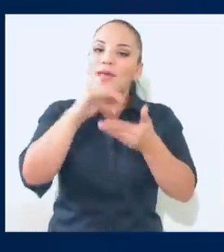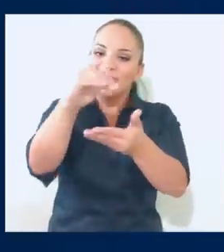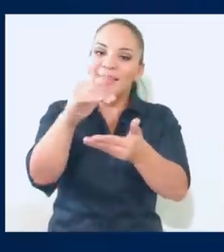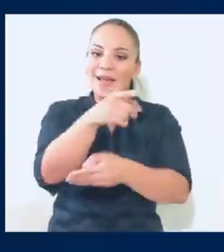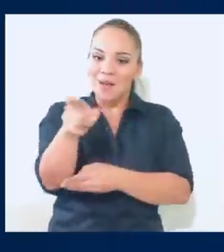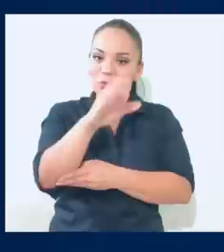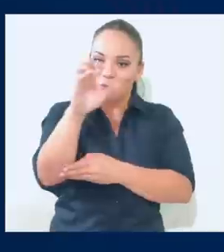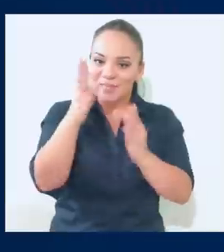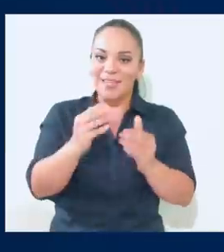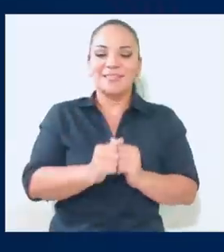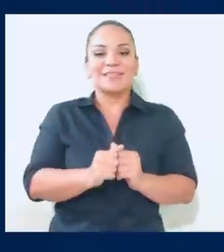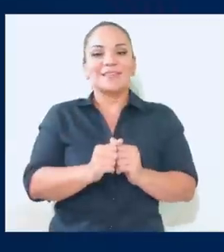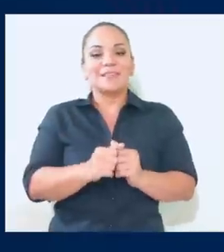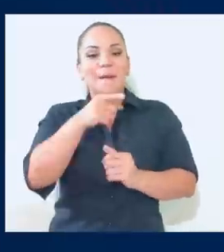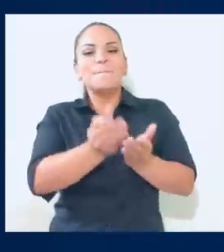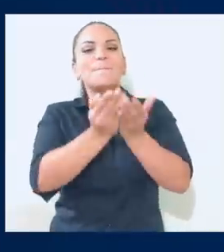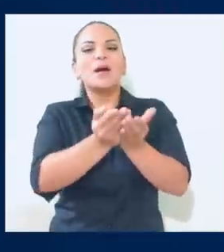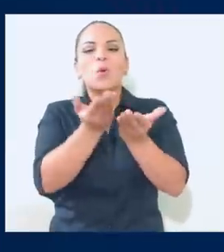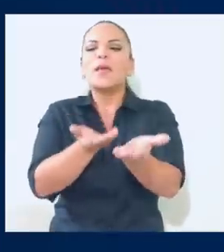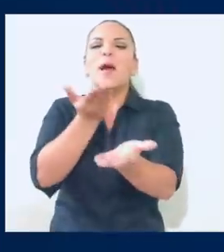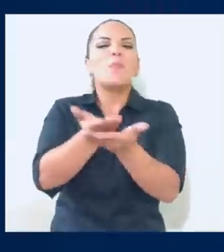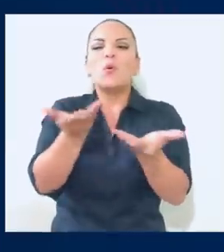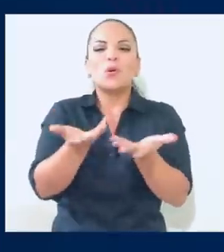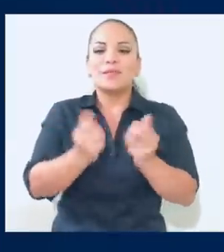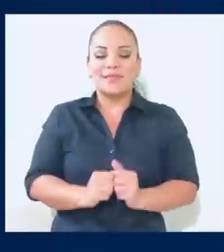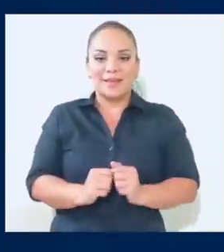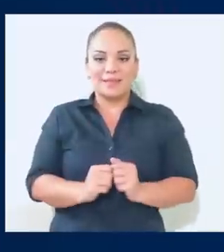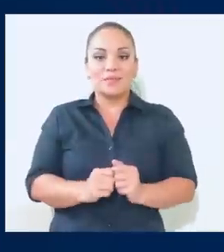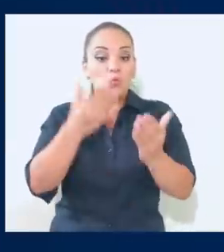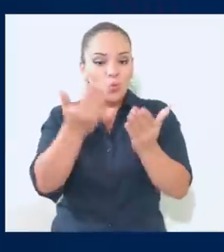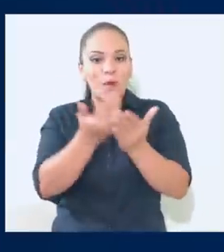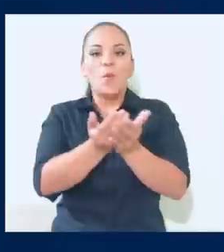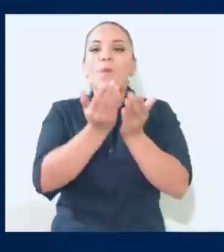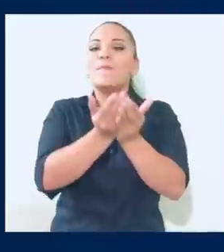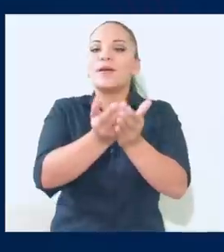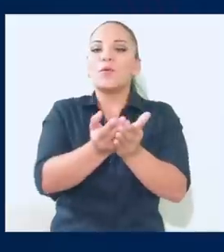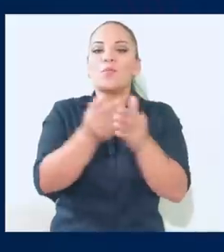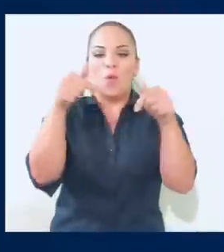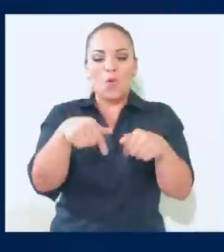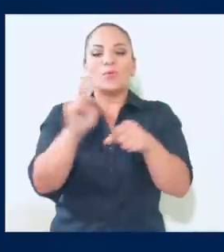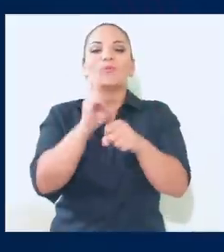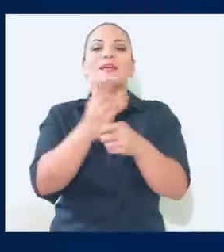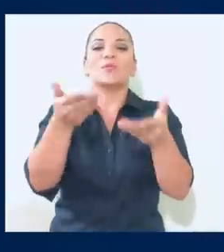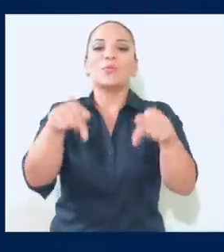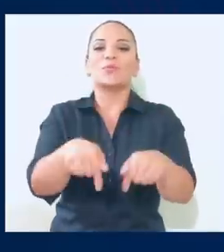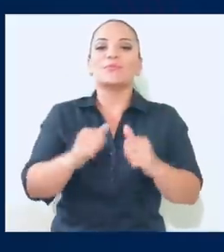ticos, ¿qué aporta este barco prácticamente nuevo que estamos estrenando hoy aquí?